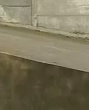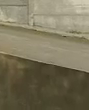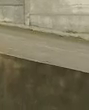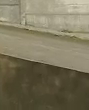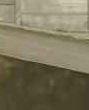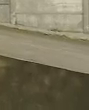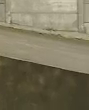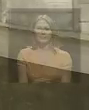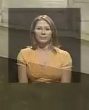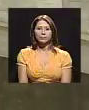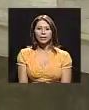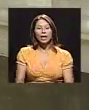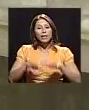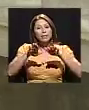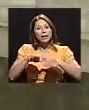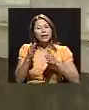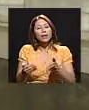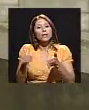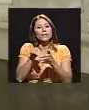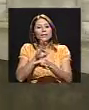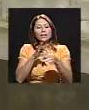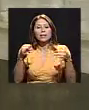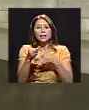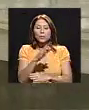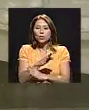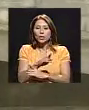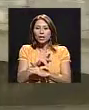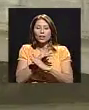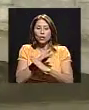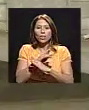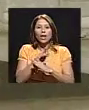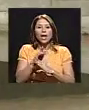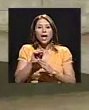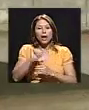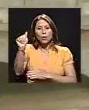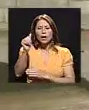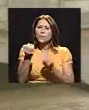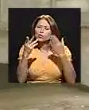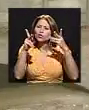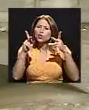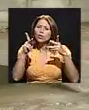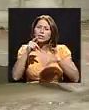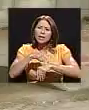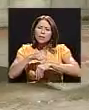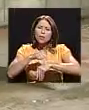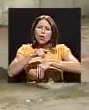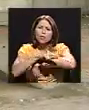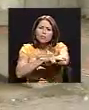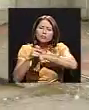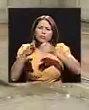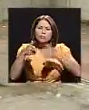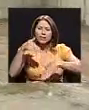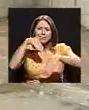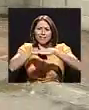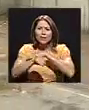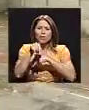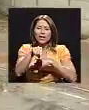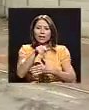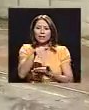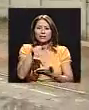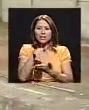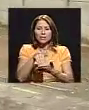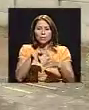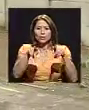La tranquilidad regresó al Taller Protegido de Alajuela. Durante mucho tiempo, el AMPA hizo de las suyas en este centro de personas con discapacidad.